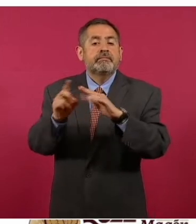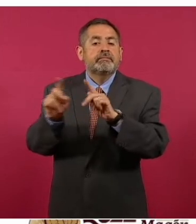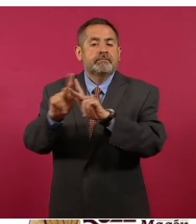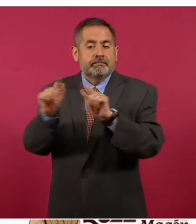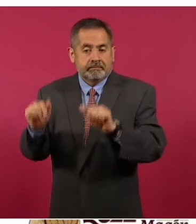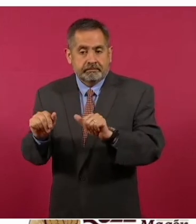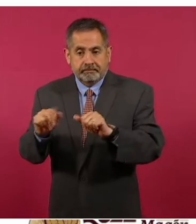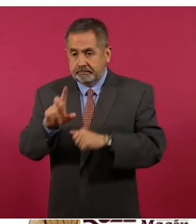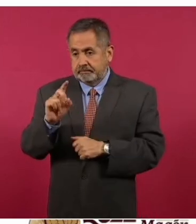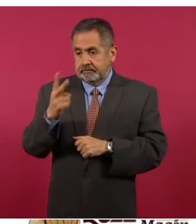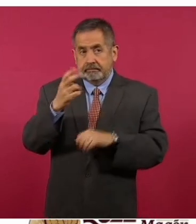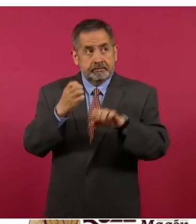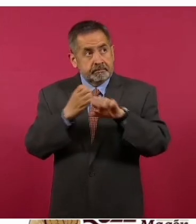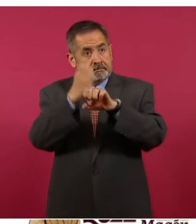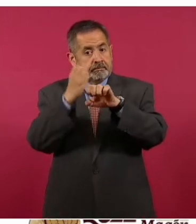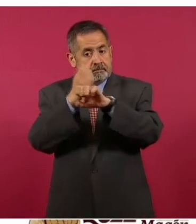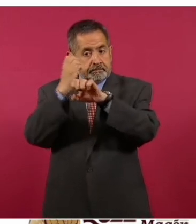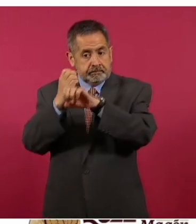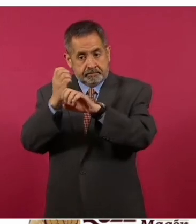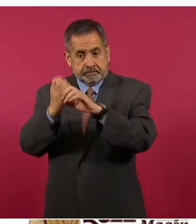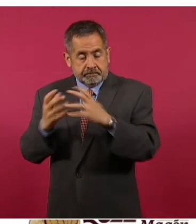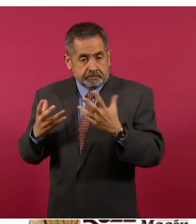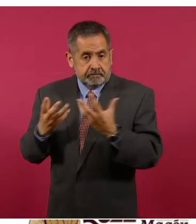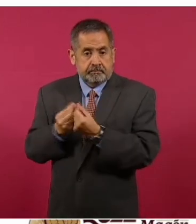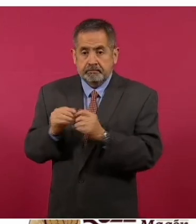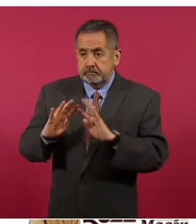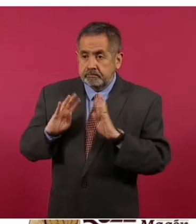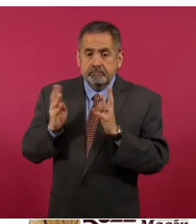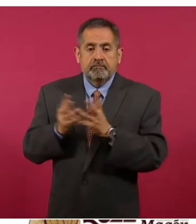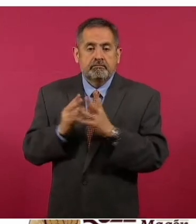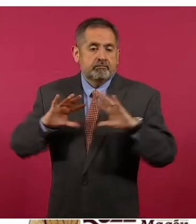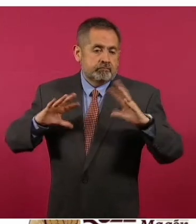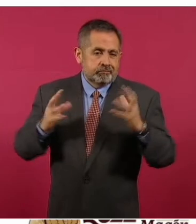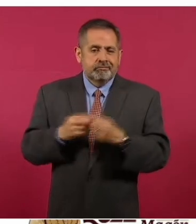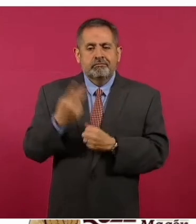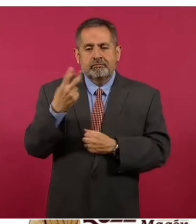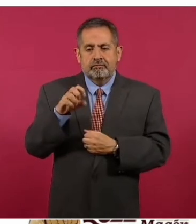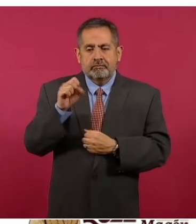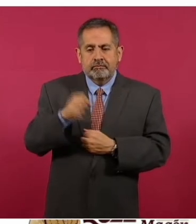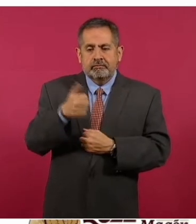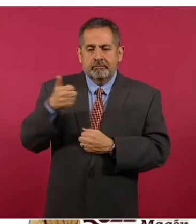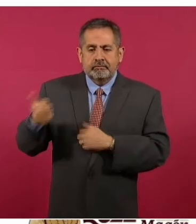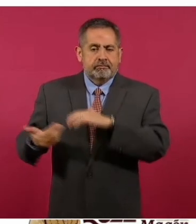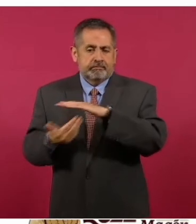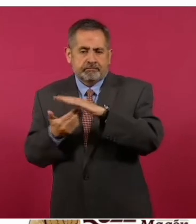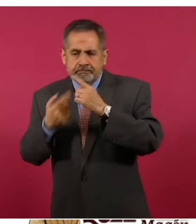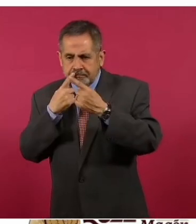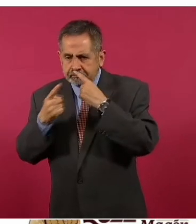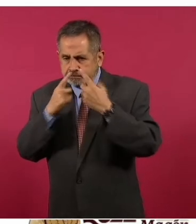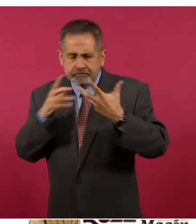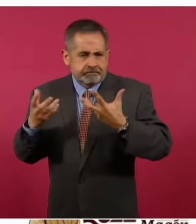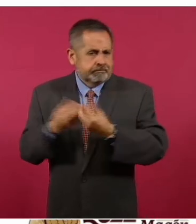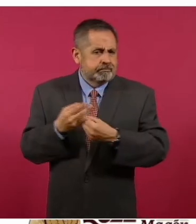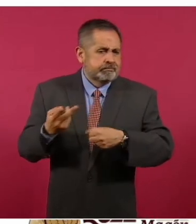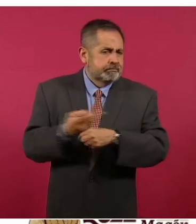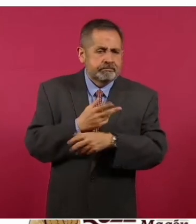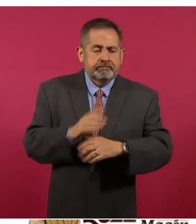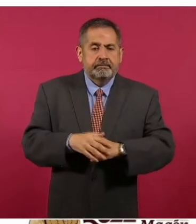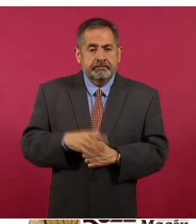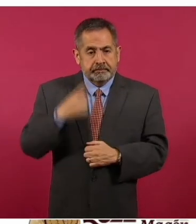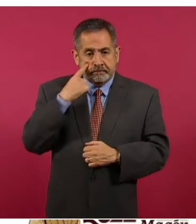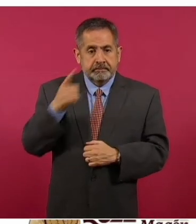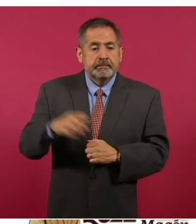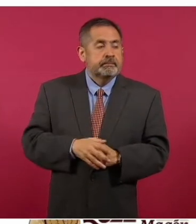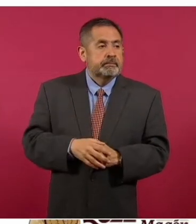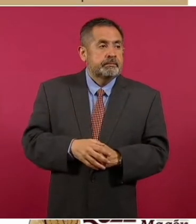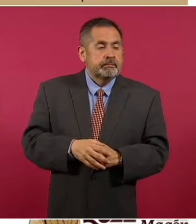32 estatales y las 266 mesas regionales. Adelante. En el caso del